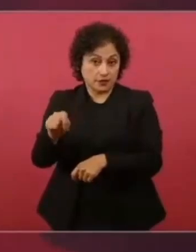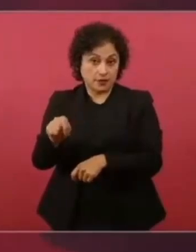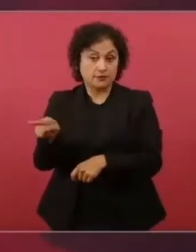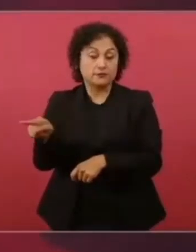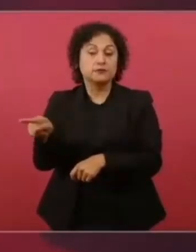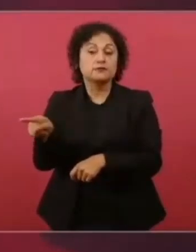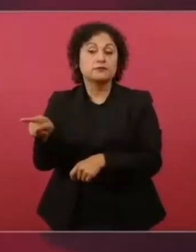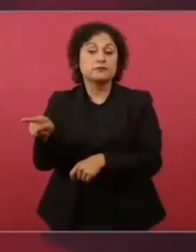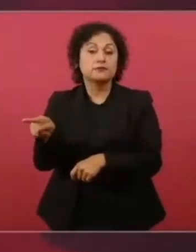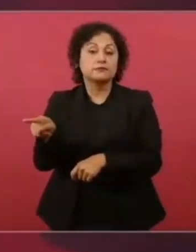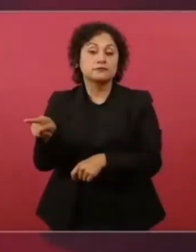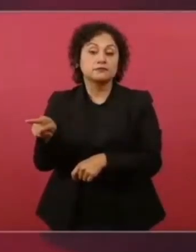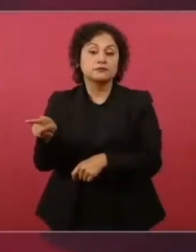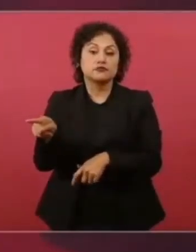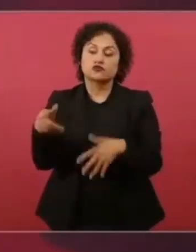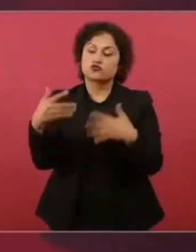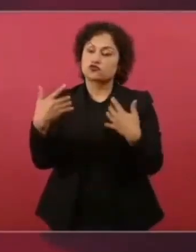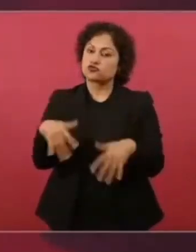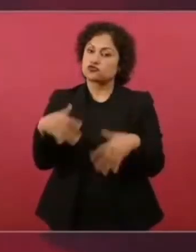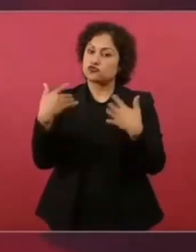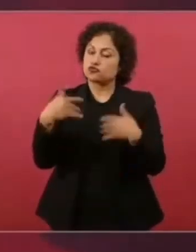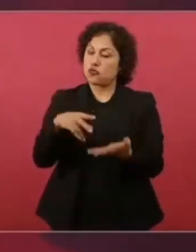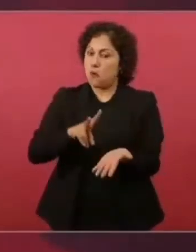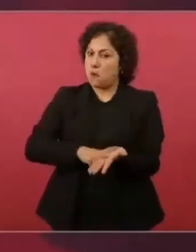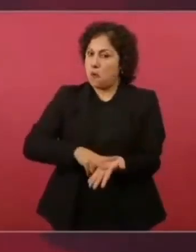muchas muchas convicciones